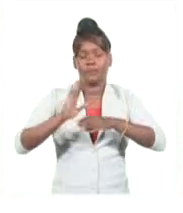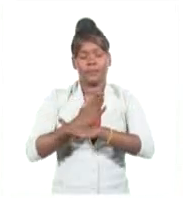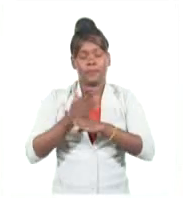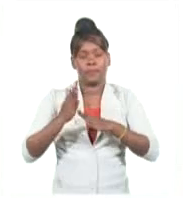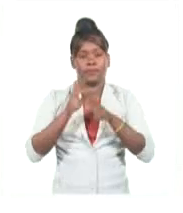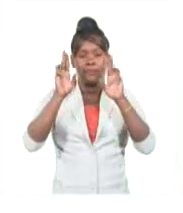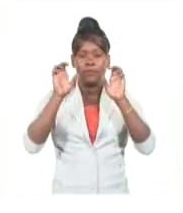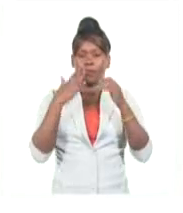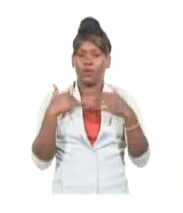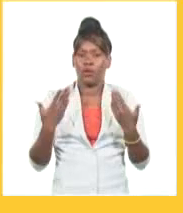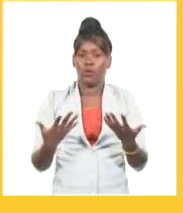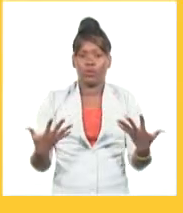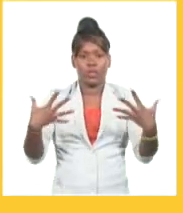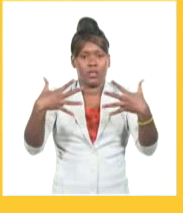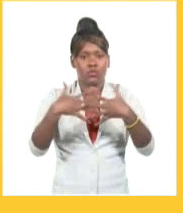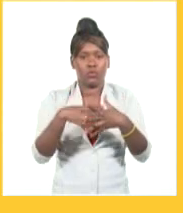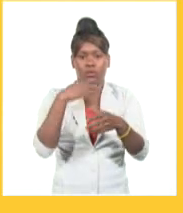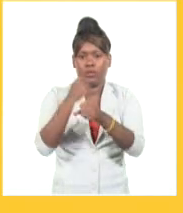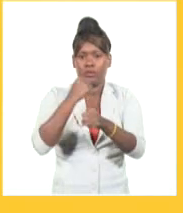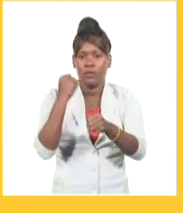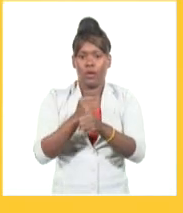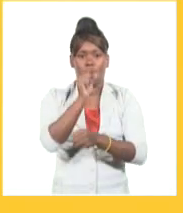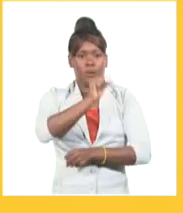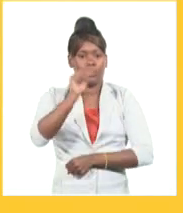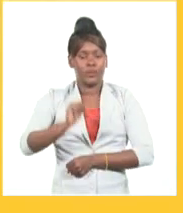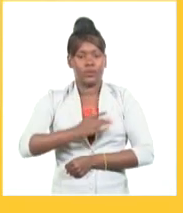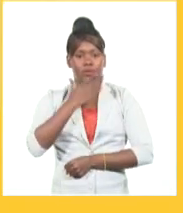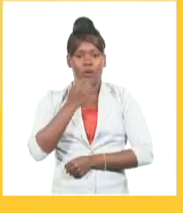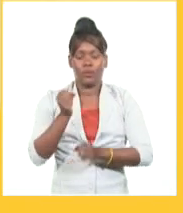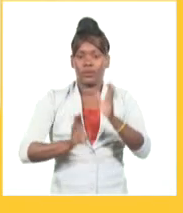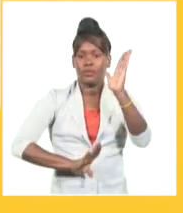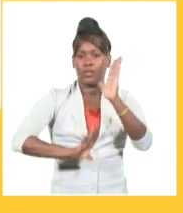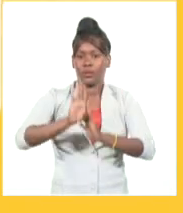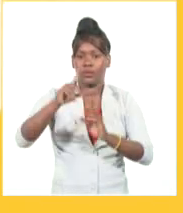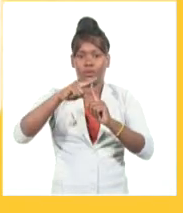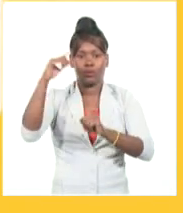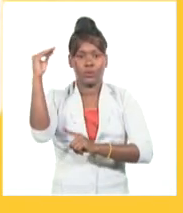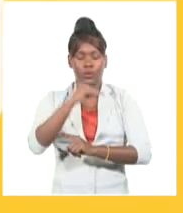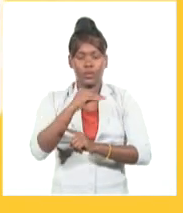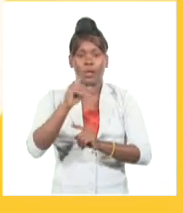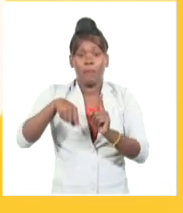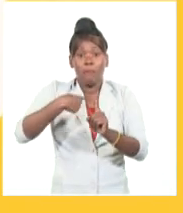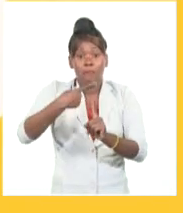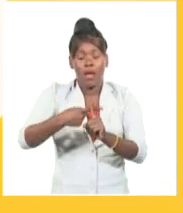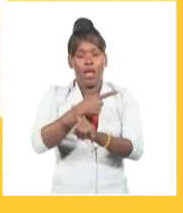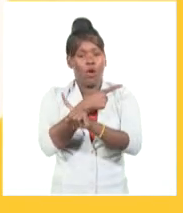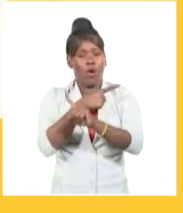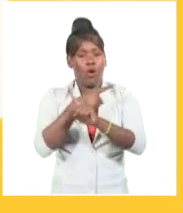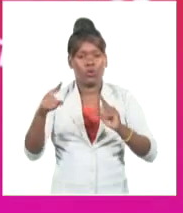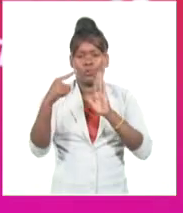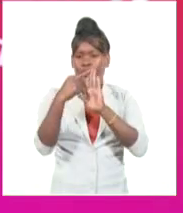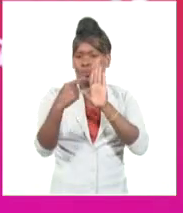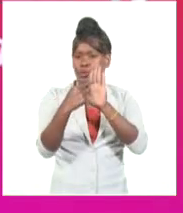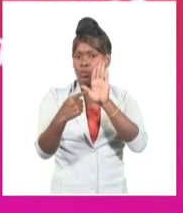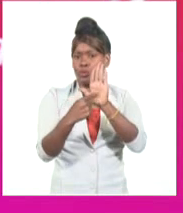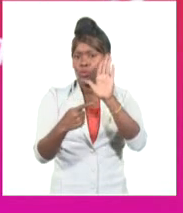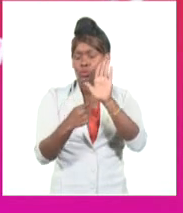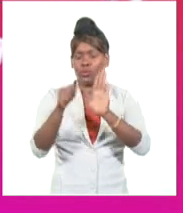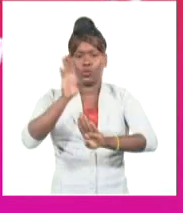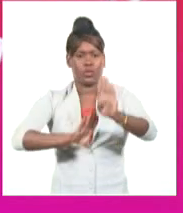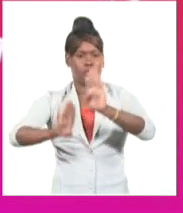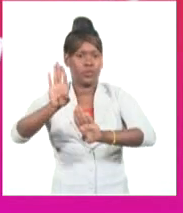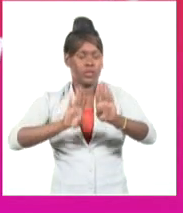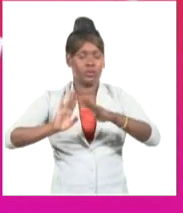los jóvenes en la construcción y defensa del socialismo y la pertinencia de la unidad de la izquierda internacional, así como la ofensiva de la